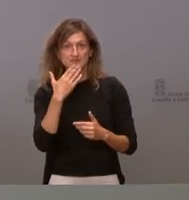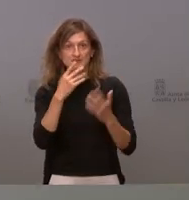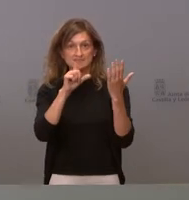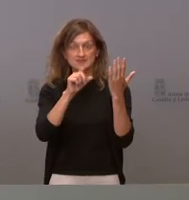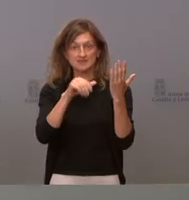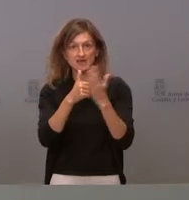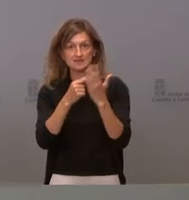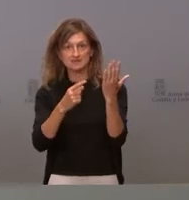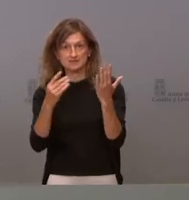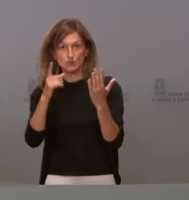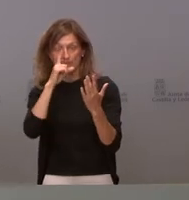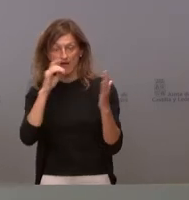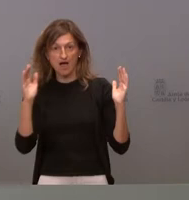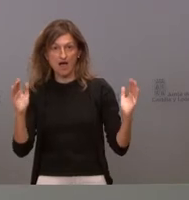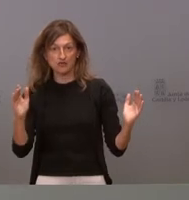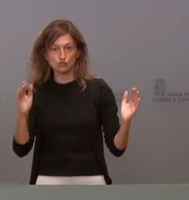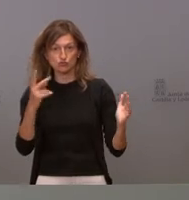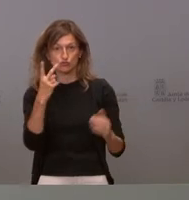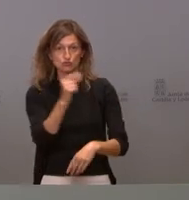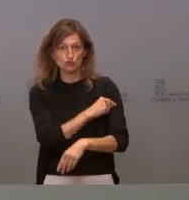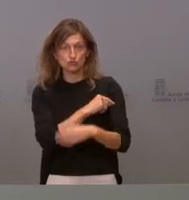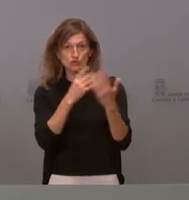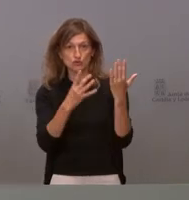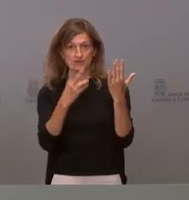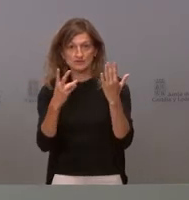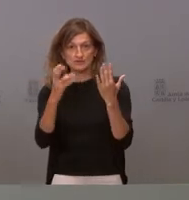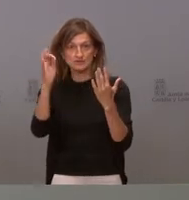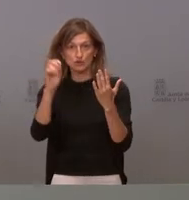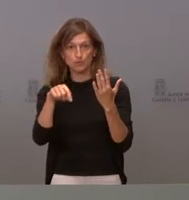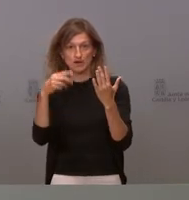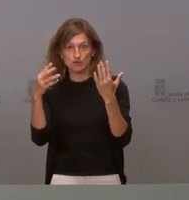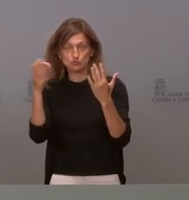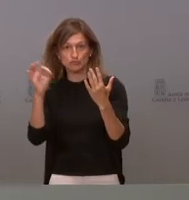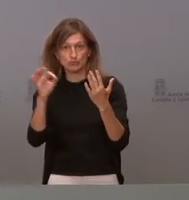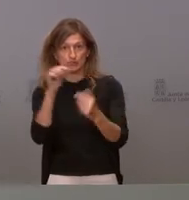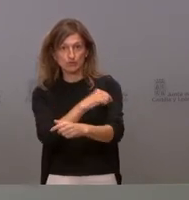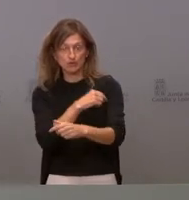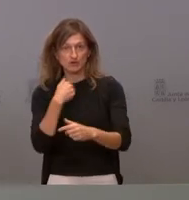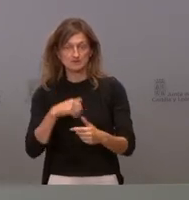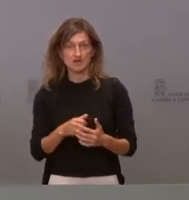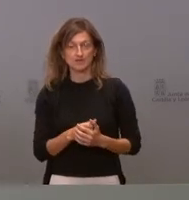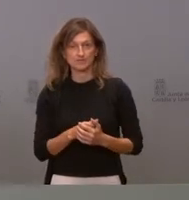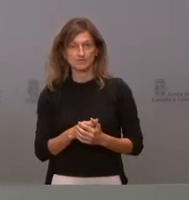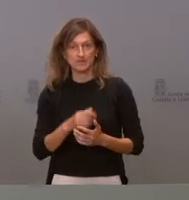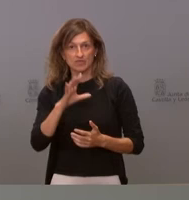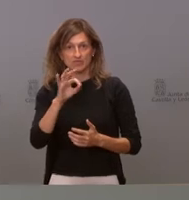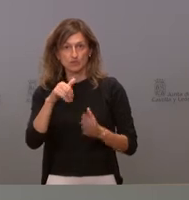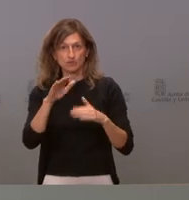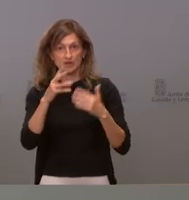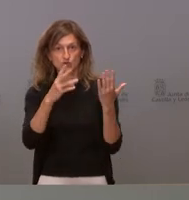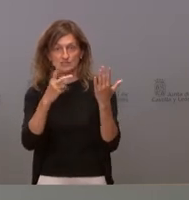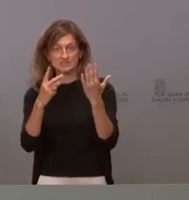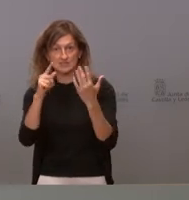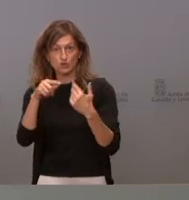-69 años que comentabas con dos dosis el 97,8% es decir con más de 50 años el 87